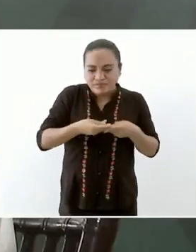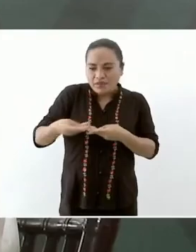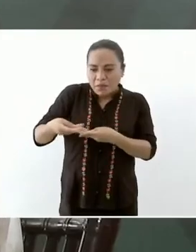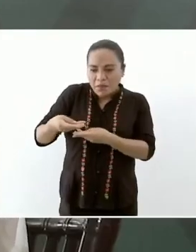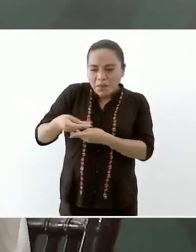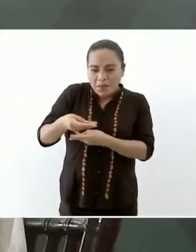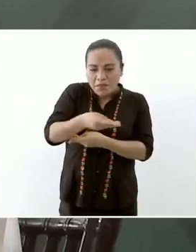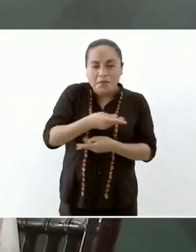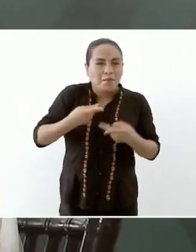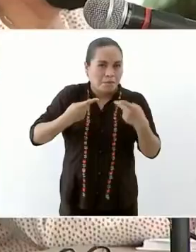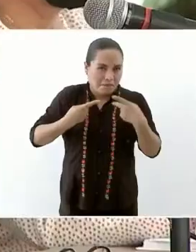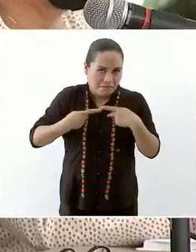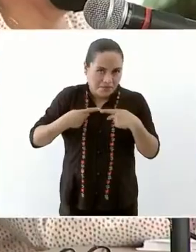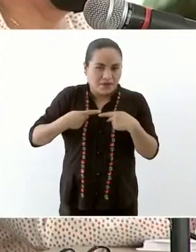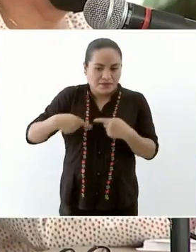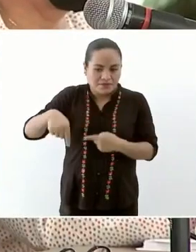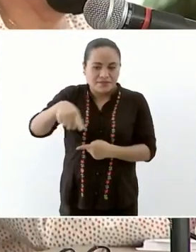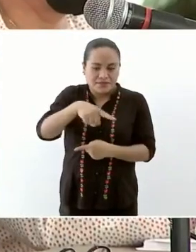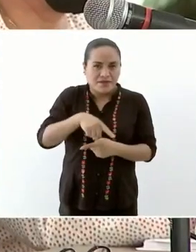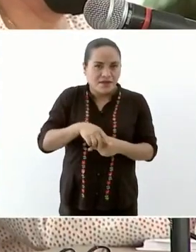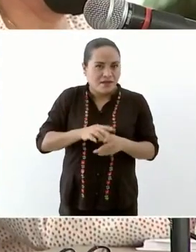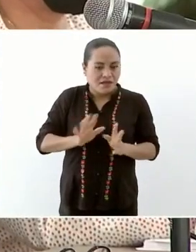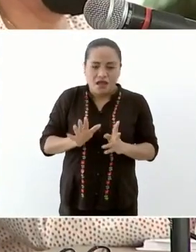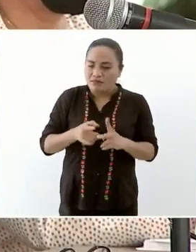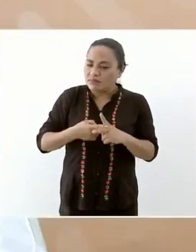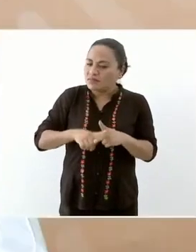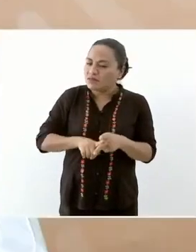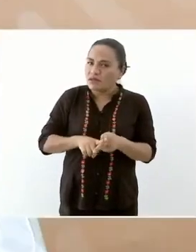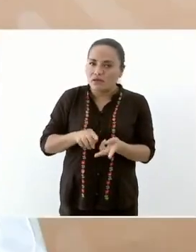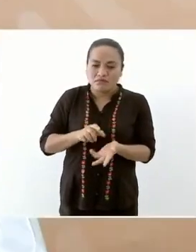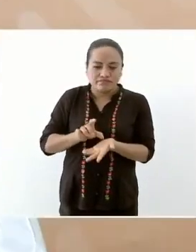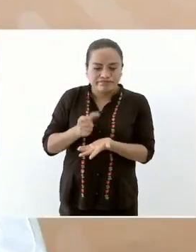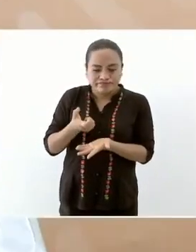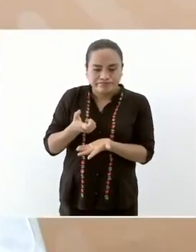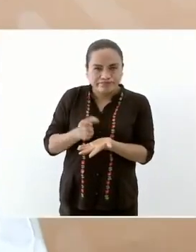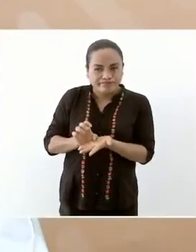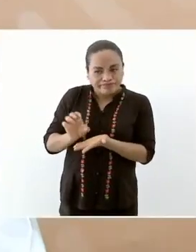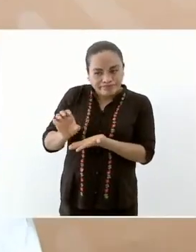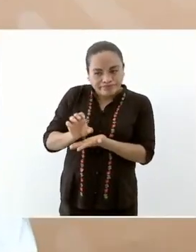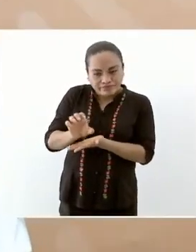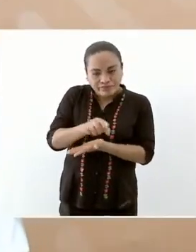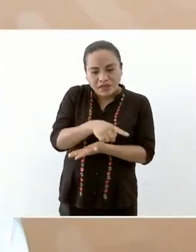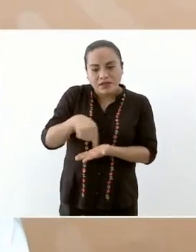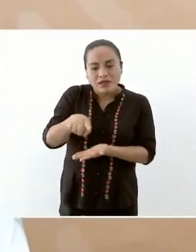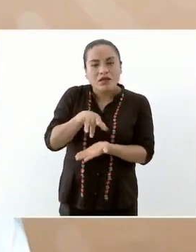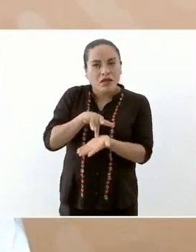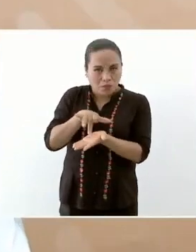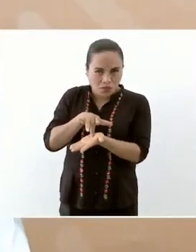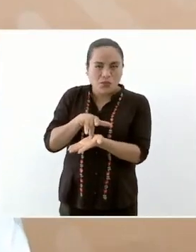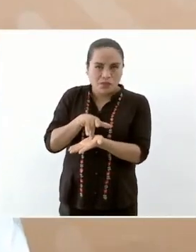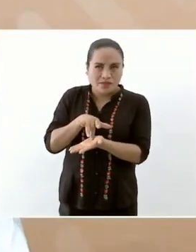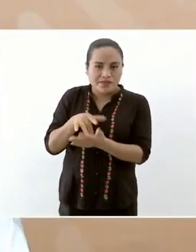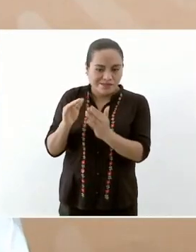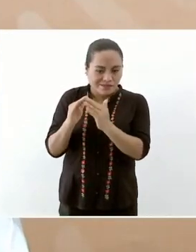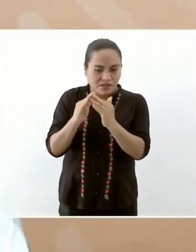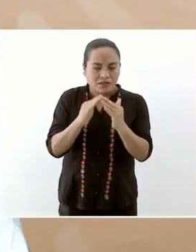empezar con sus apoyos para la vivienda los paquetes